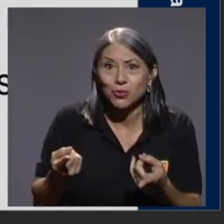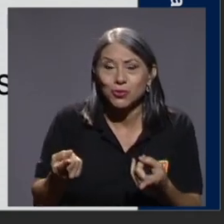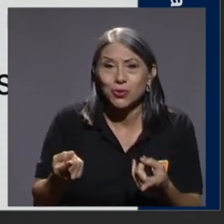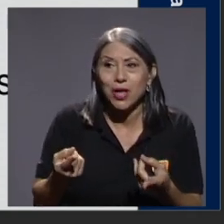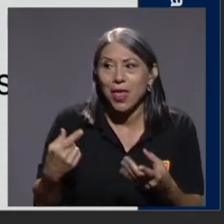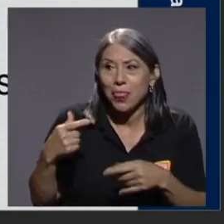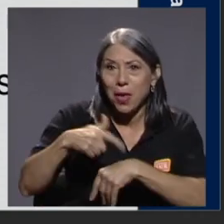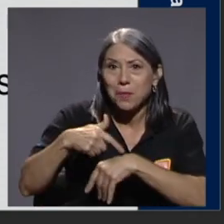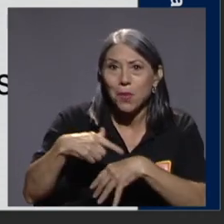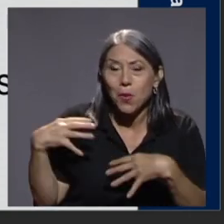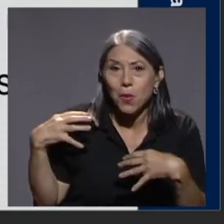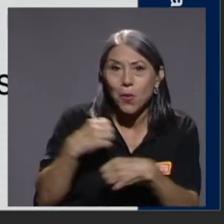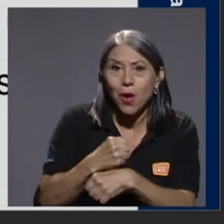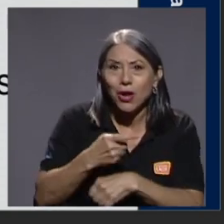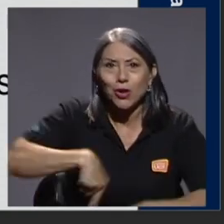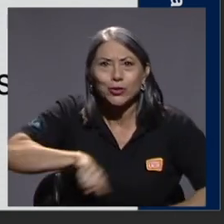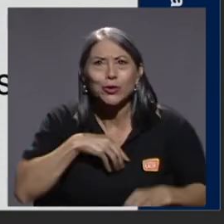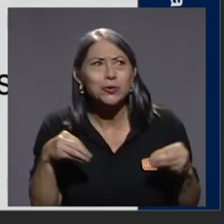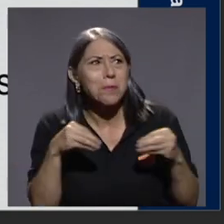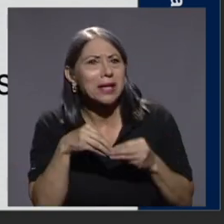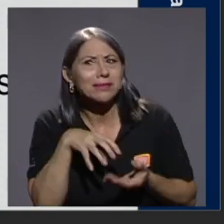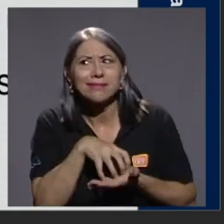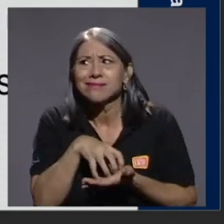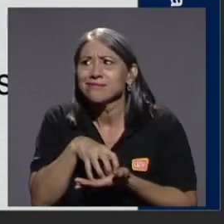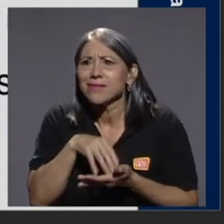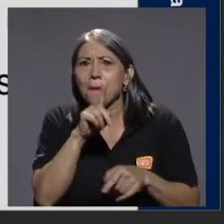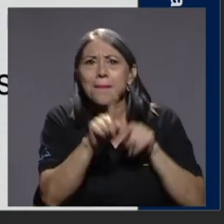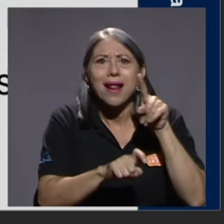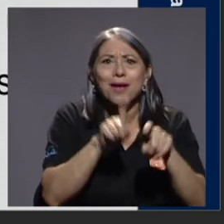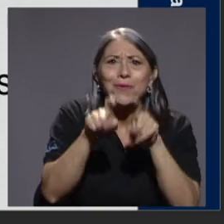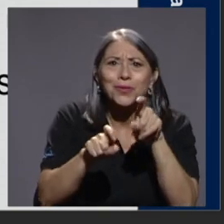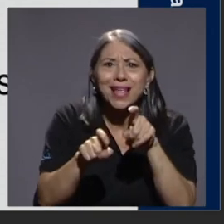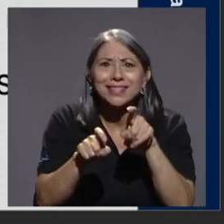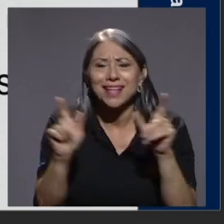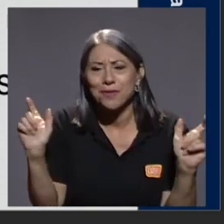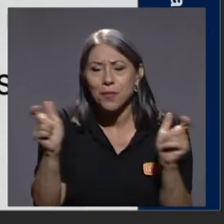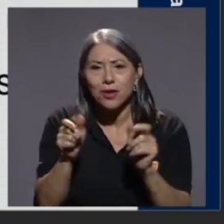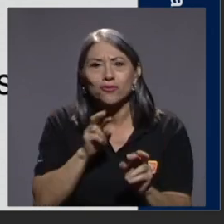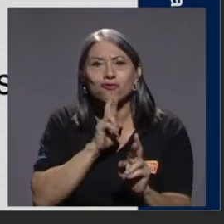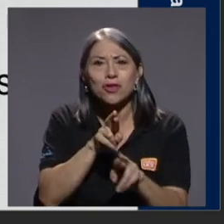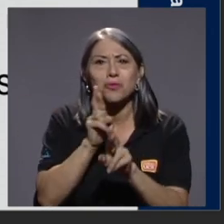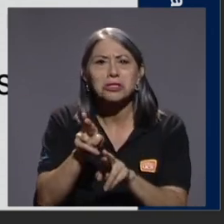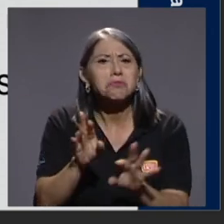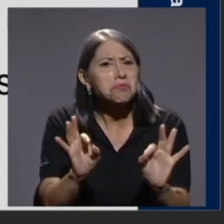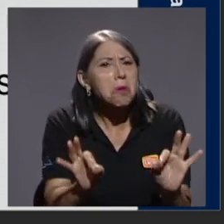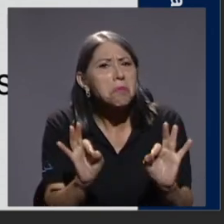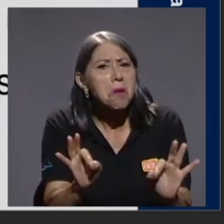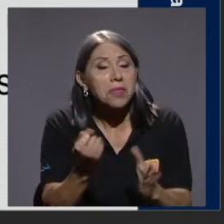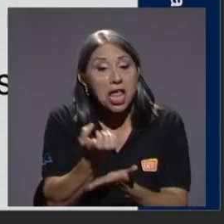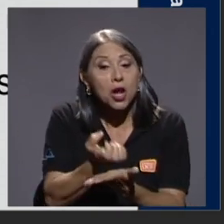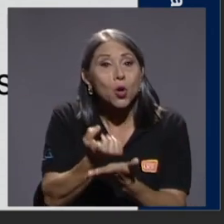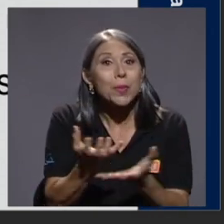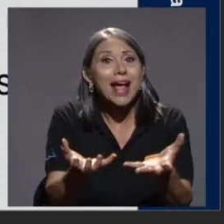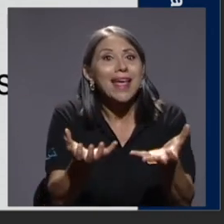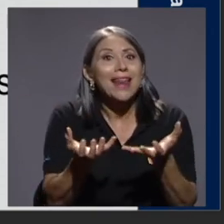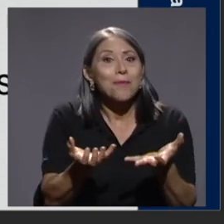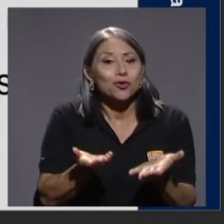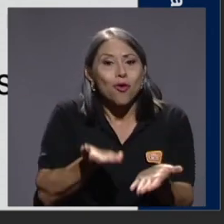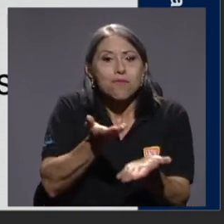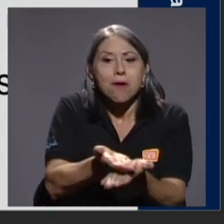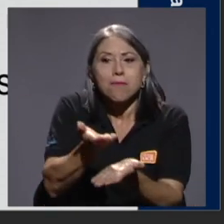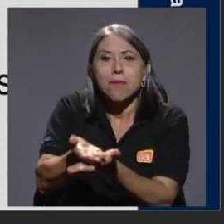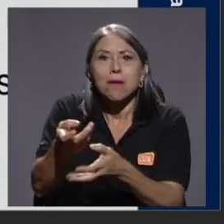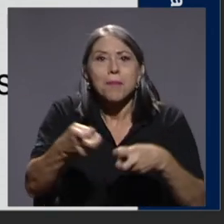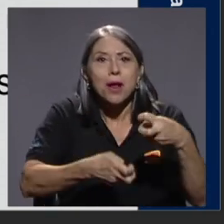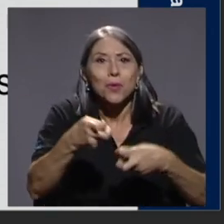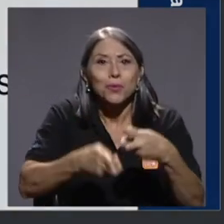Y está bien, en economía buscamos generar cada vez más preguntas para tener cada vez más claridad